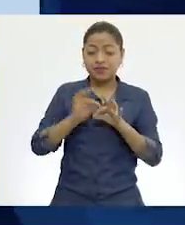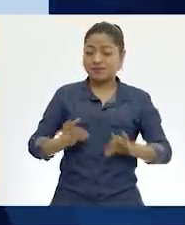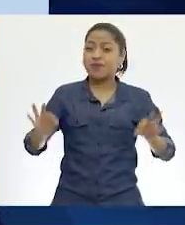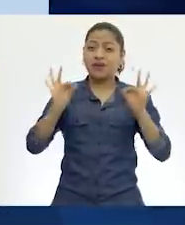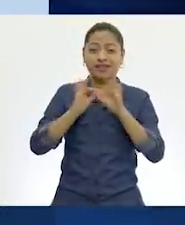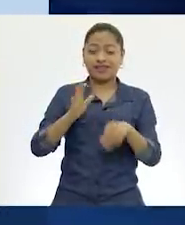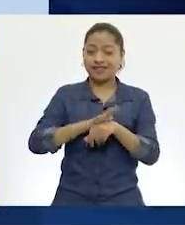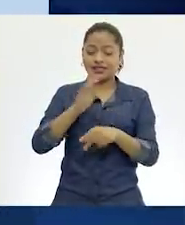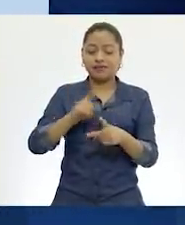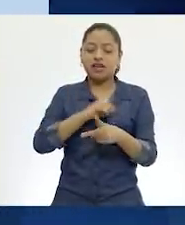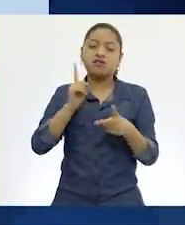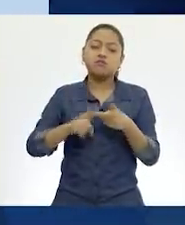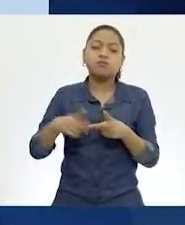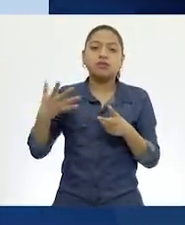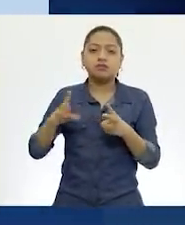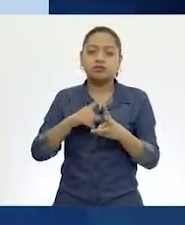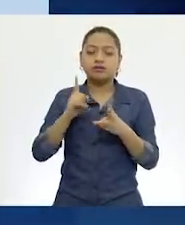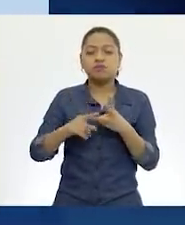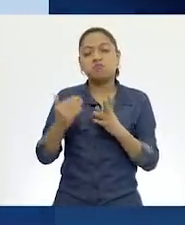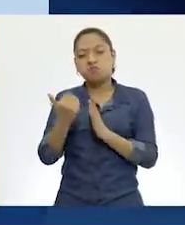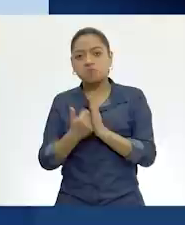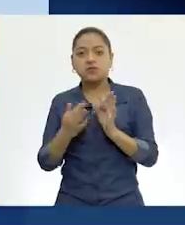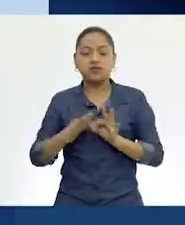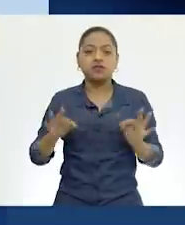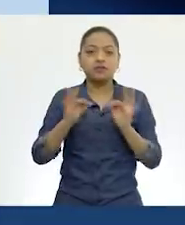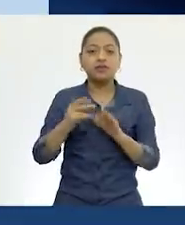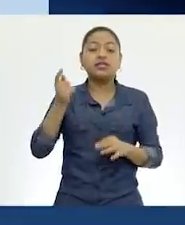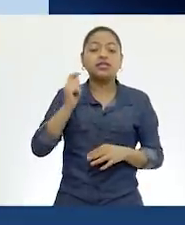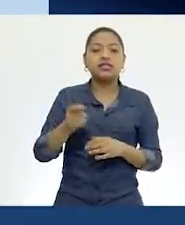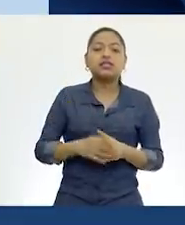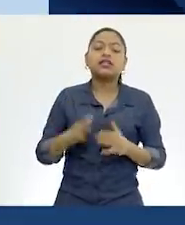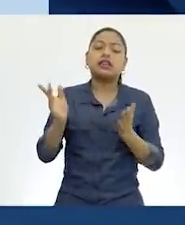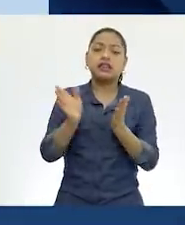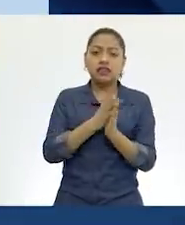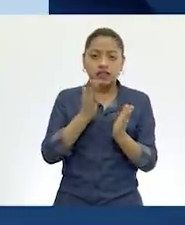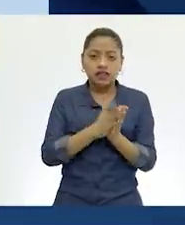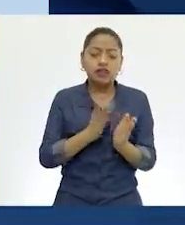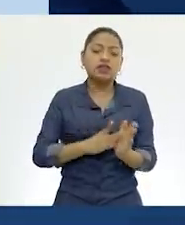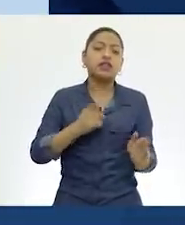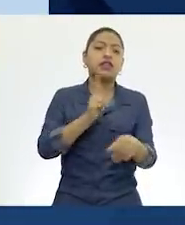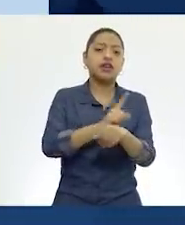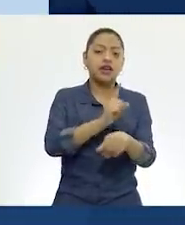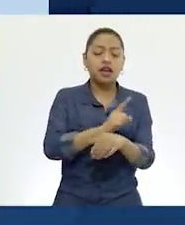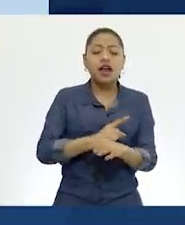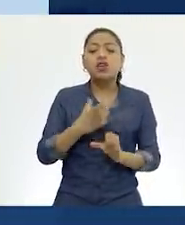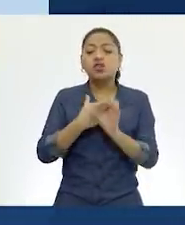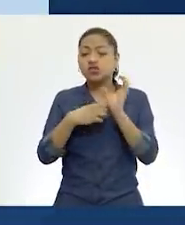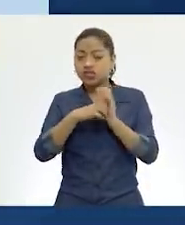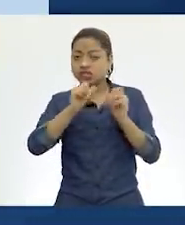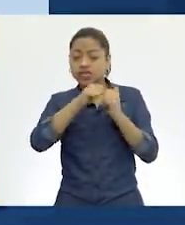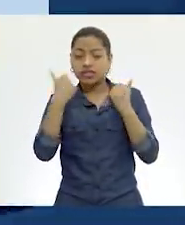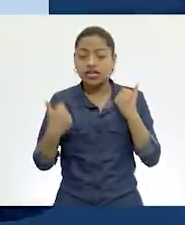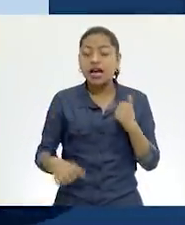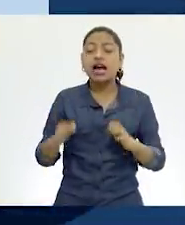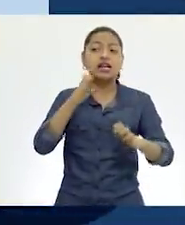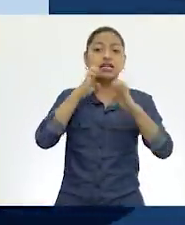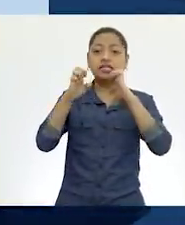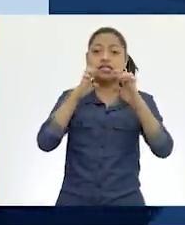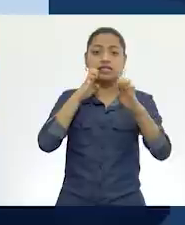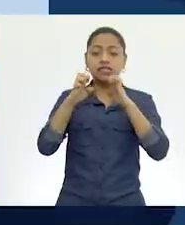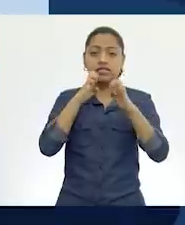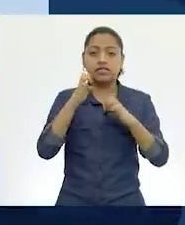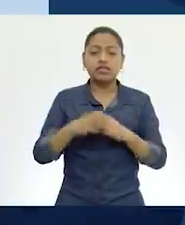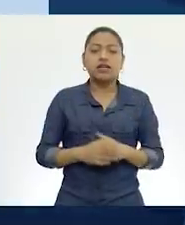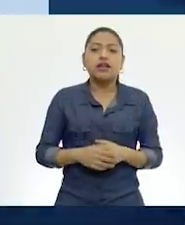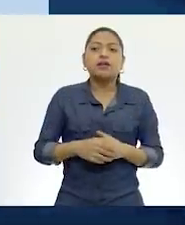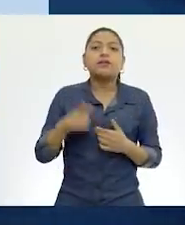primarias, te comentamos que son los diarios, cartas, autobiografías, objetos de arte, entrevistas, artículos